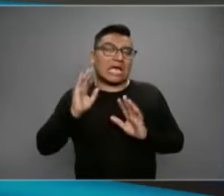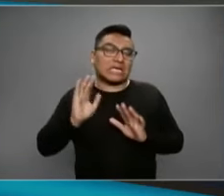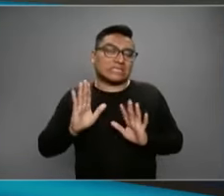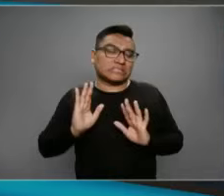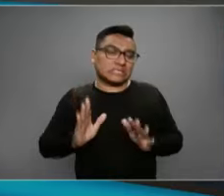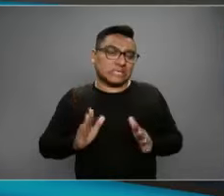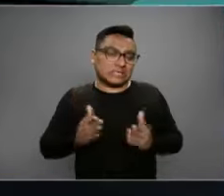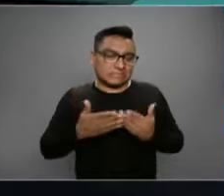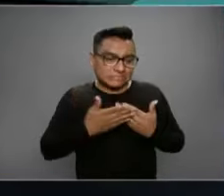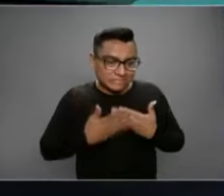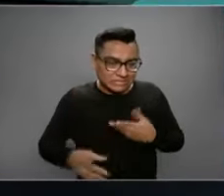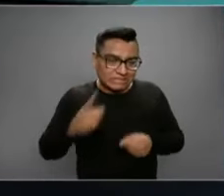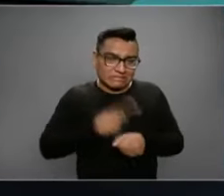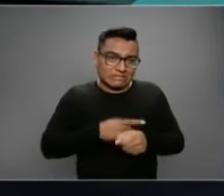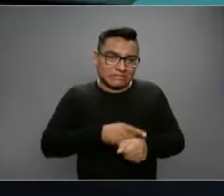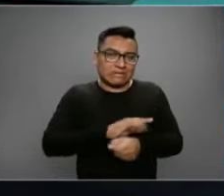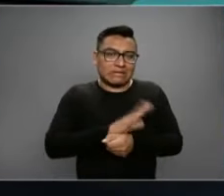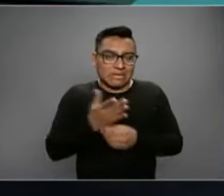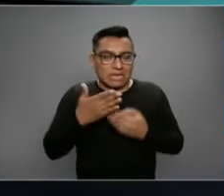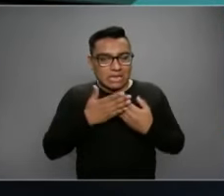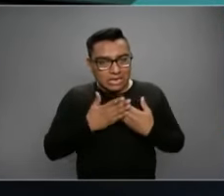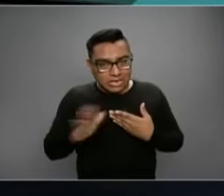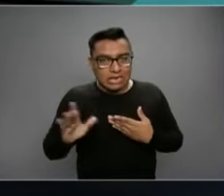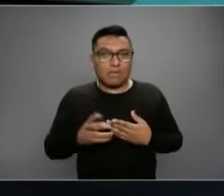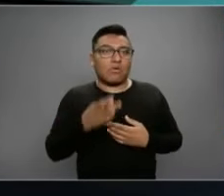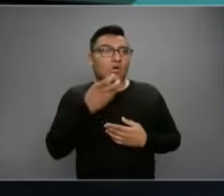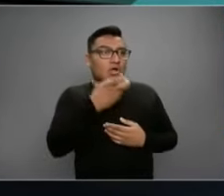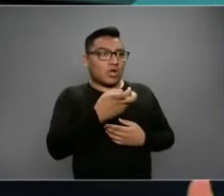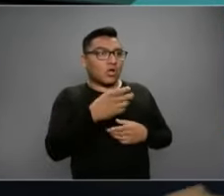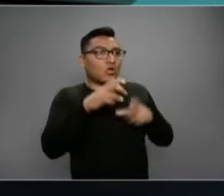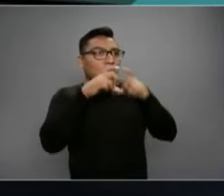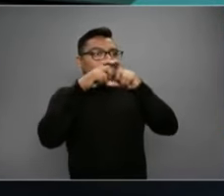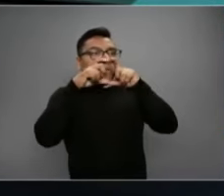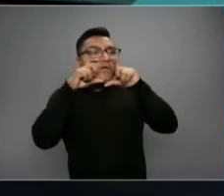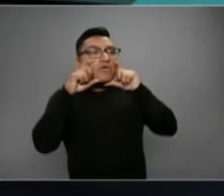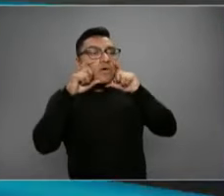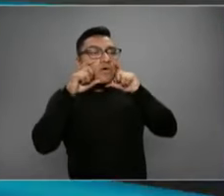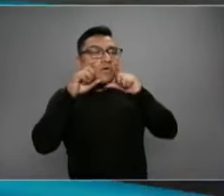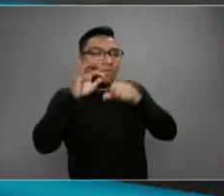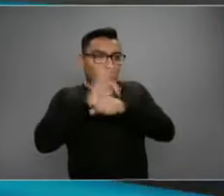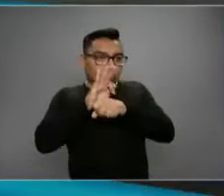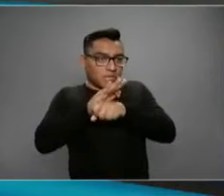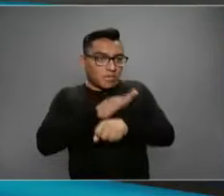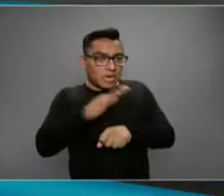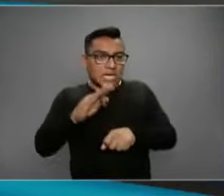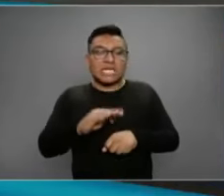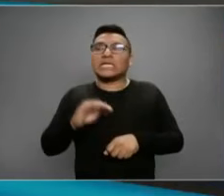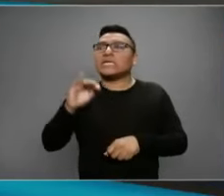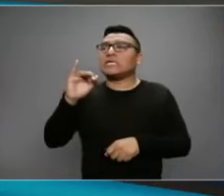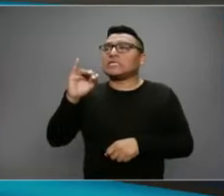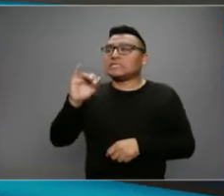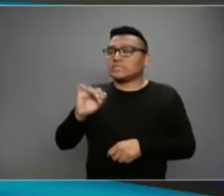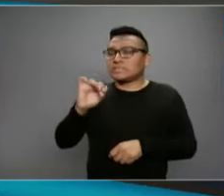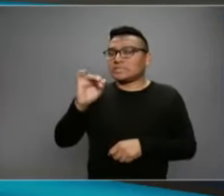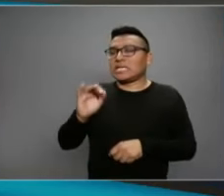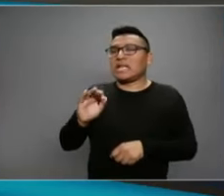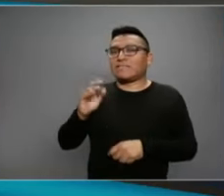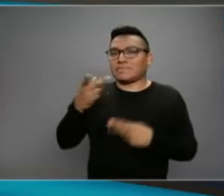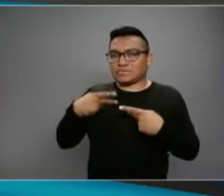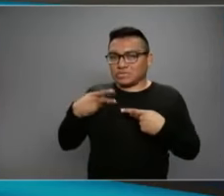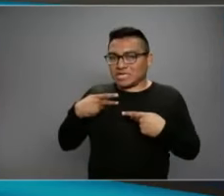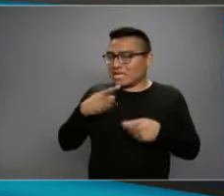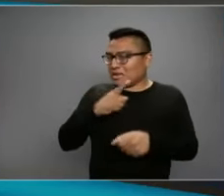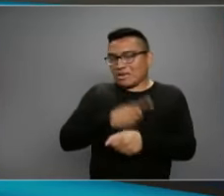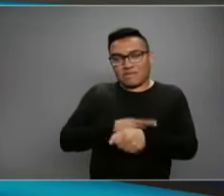incubación. De ahí que el cubrebocas es engañoso como método de protección. De protección a la persona que no está enferma. Que no está